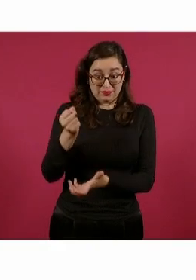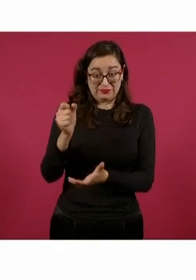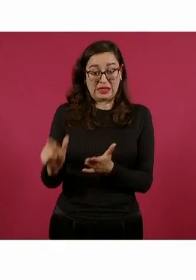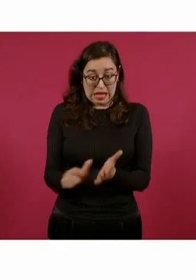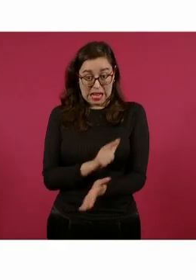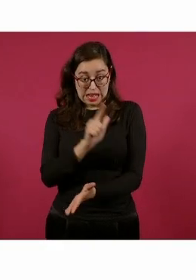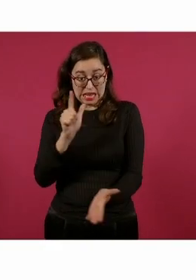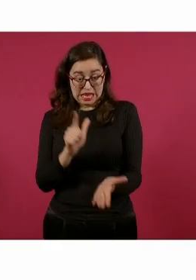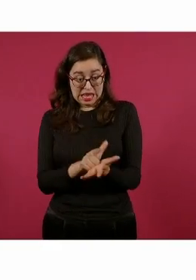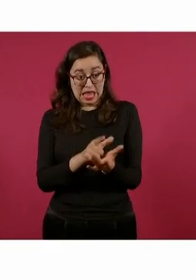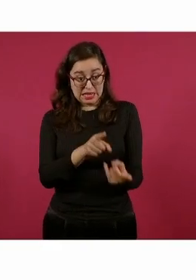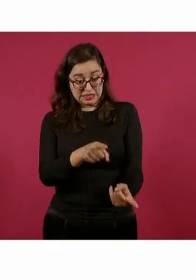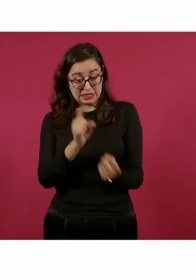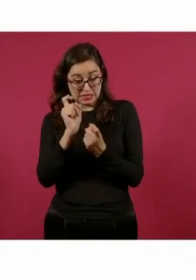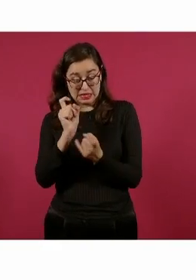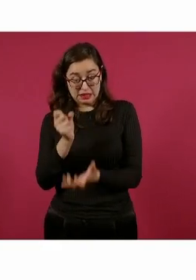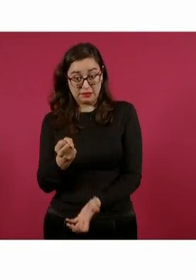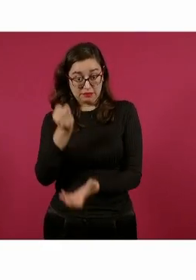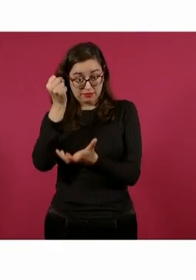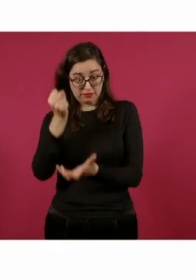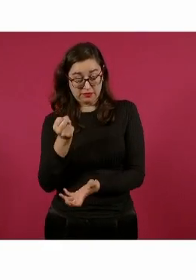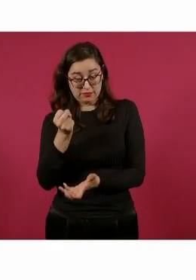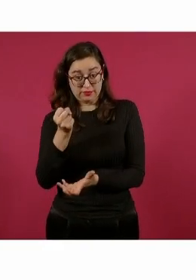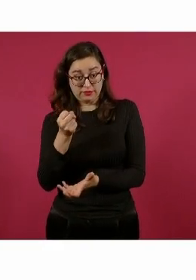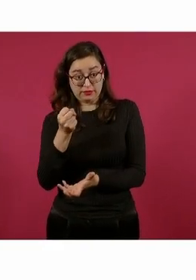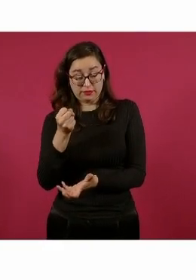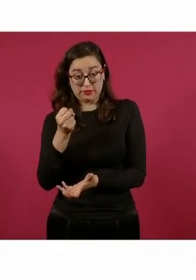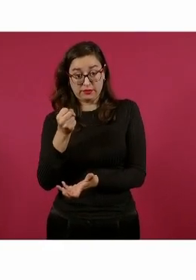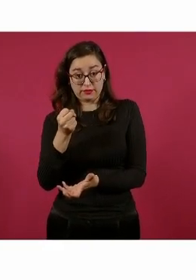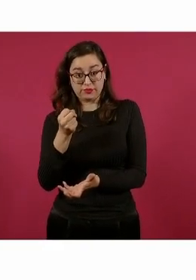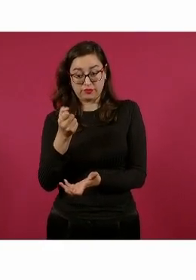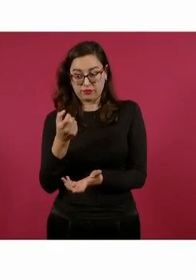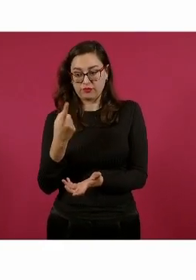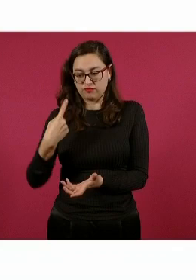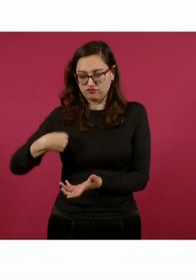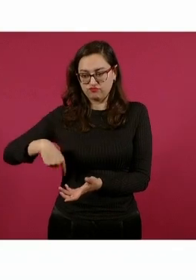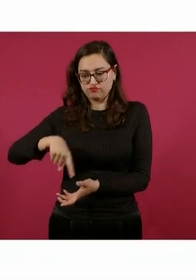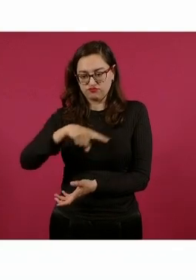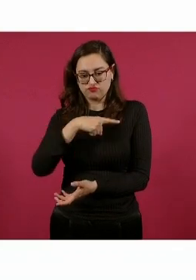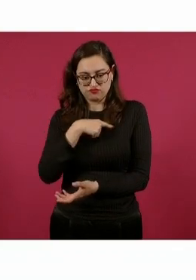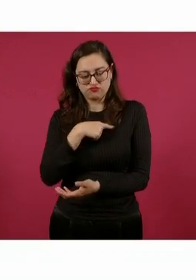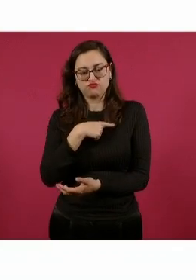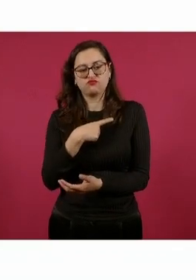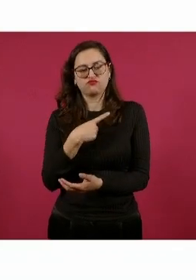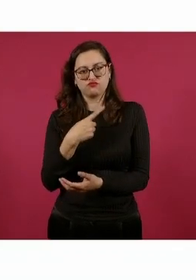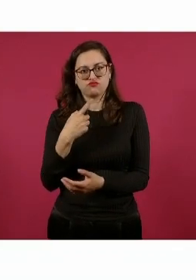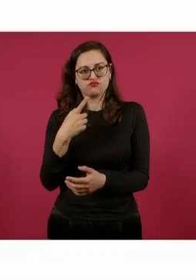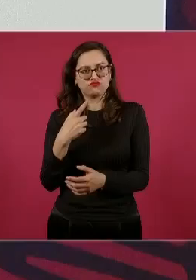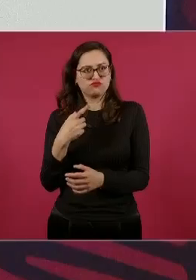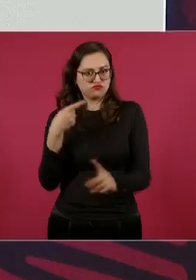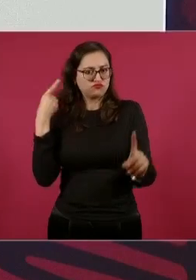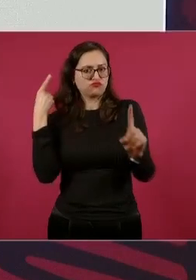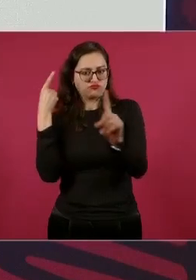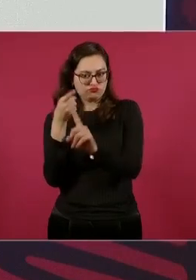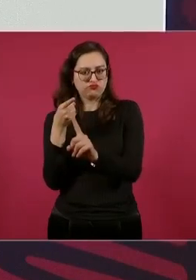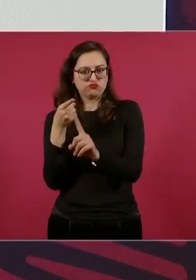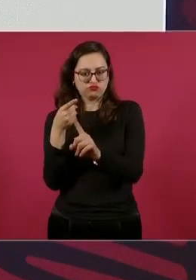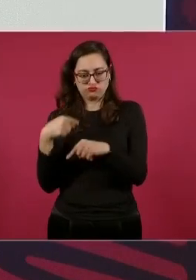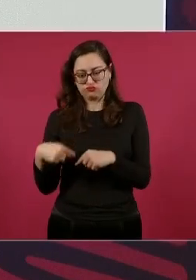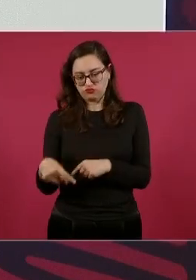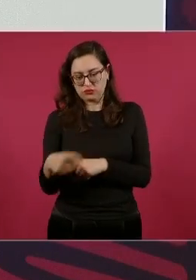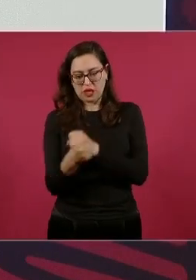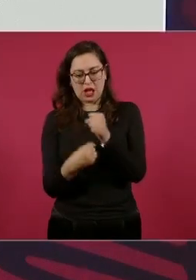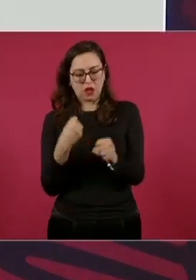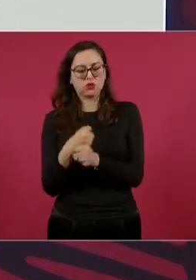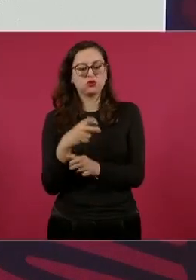ingresos, lo que nos propusimos recaudar este